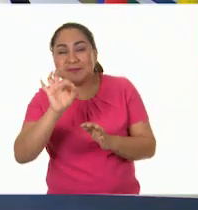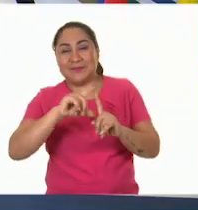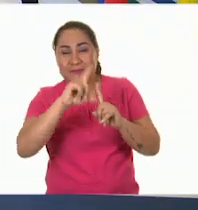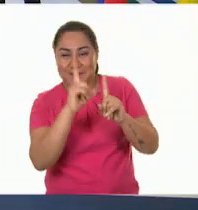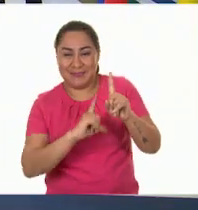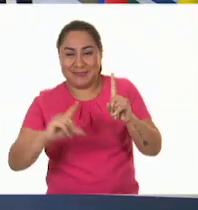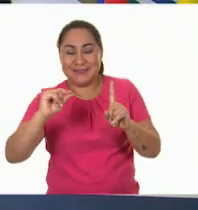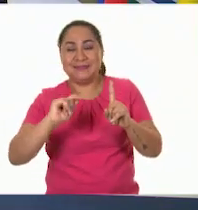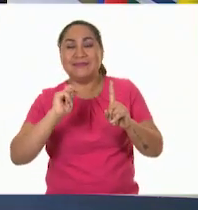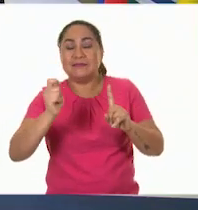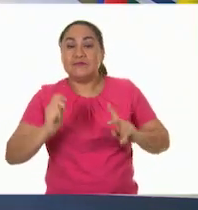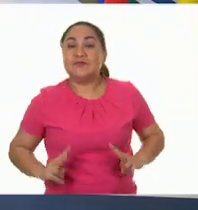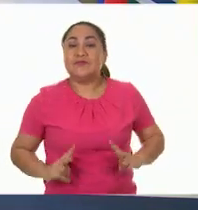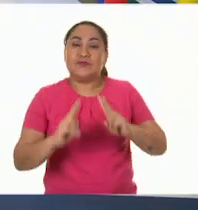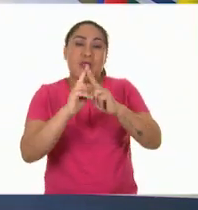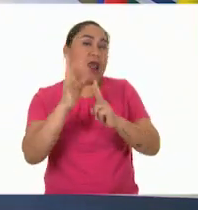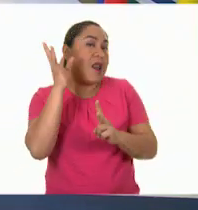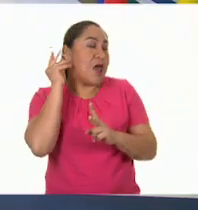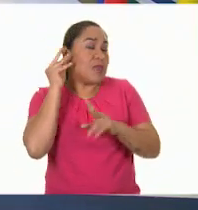Claro sí.